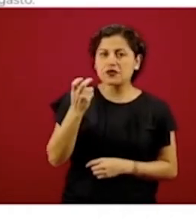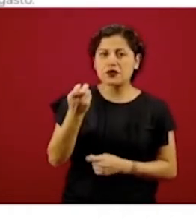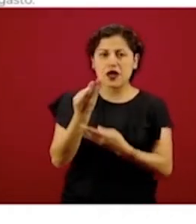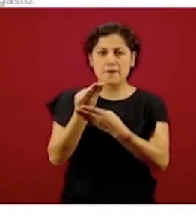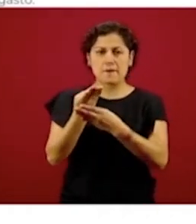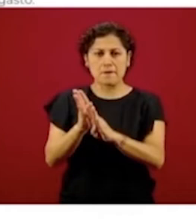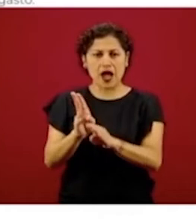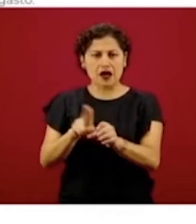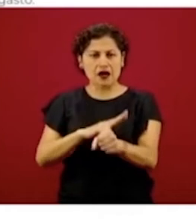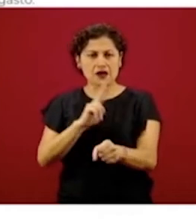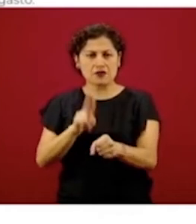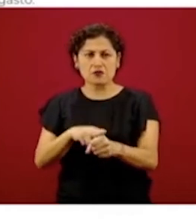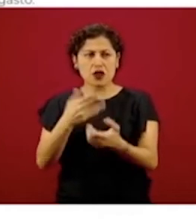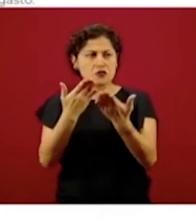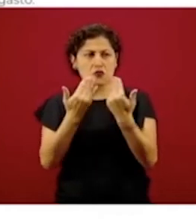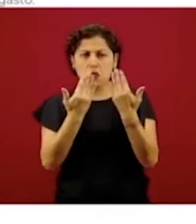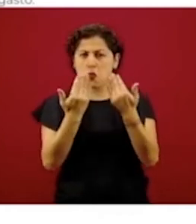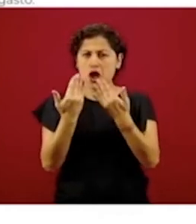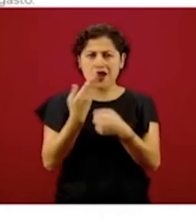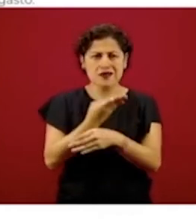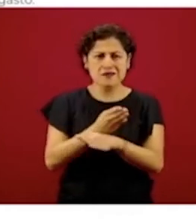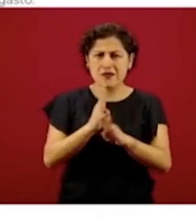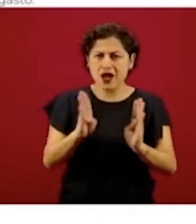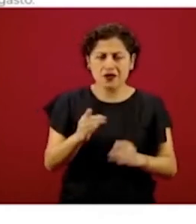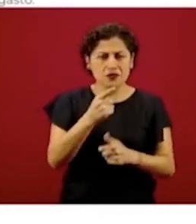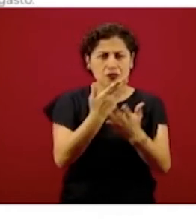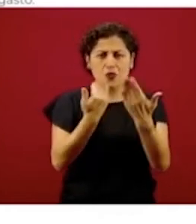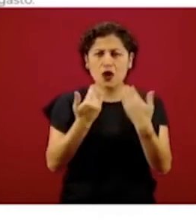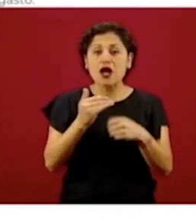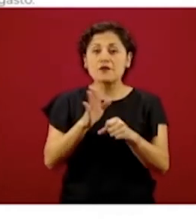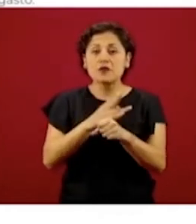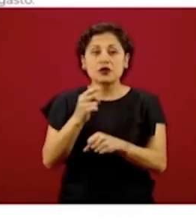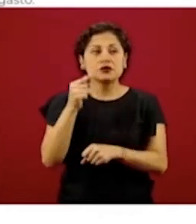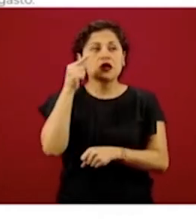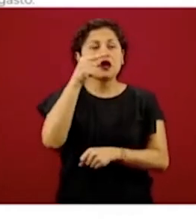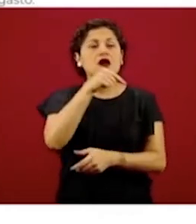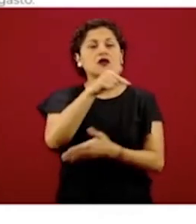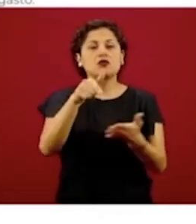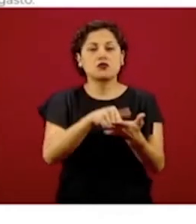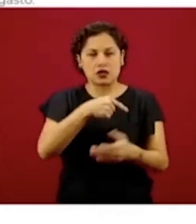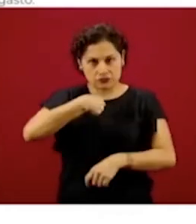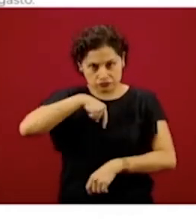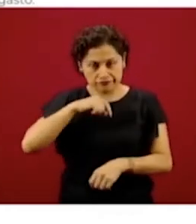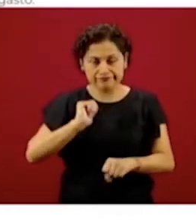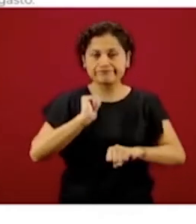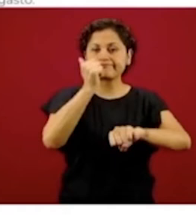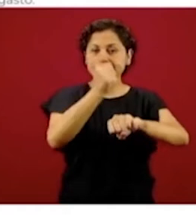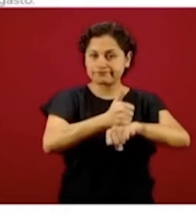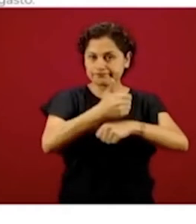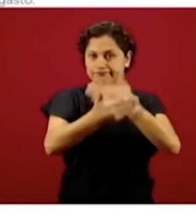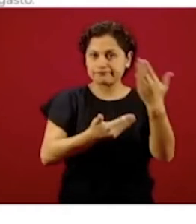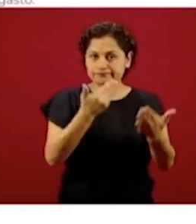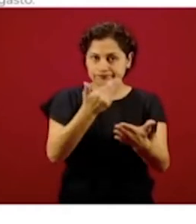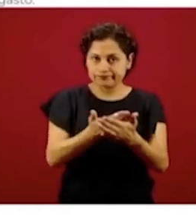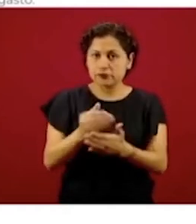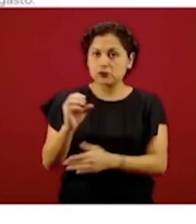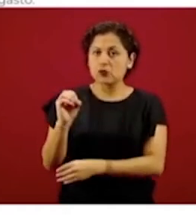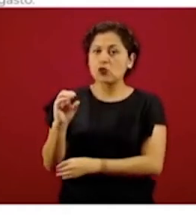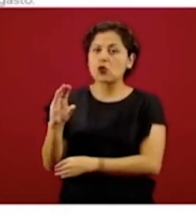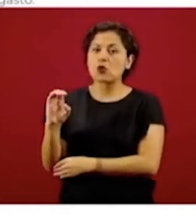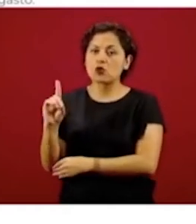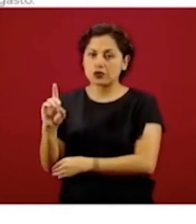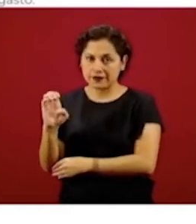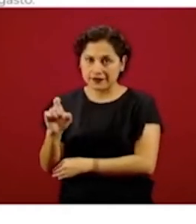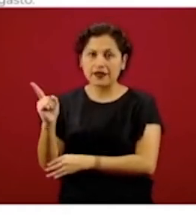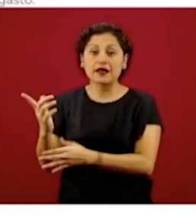ahí justamente donde nosotros queremos llegar, donde estamos llegando. Según datos de la OCDE, para habitantes de